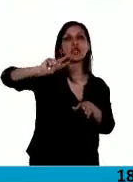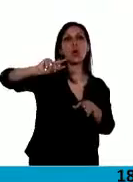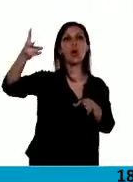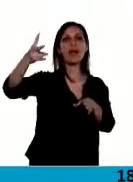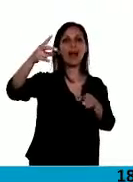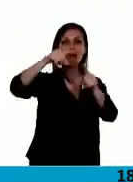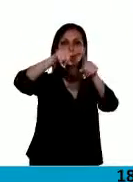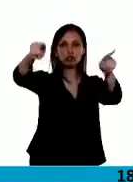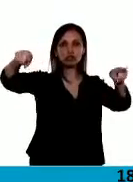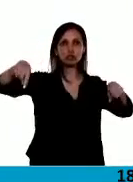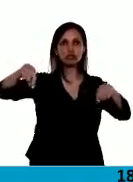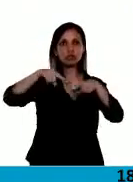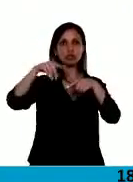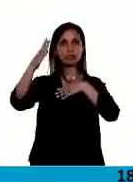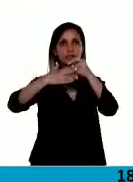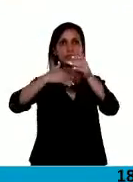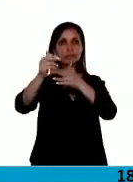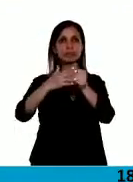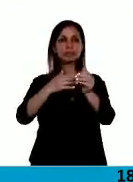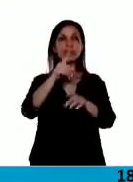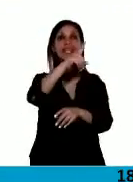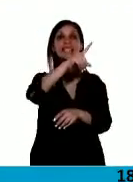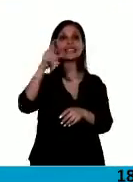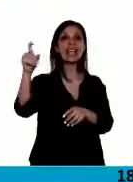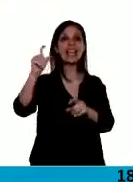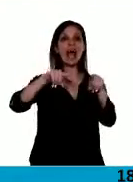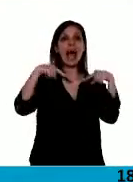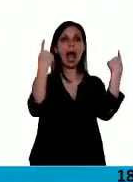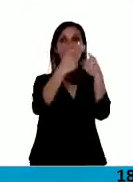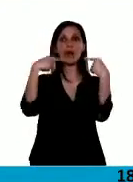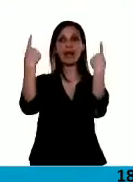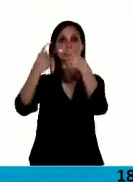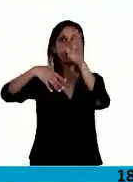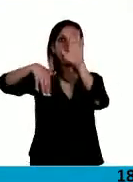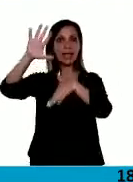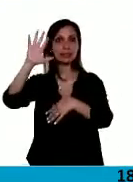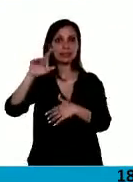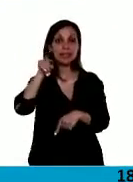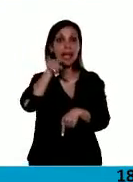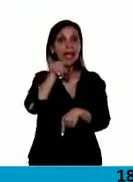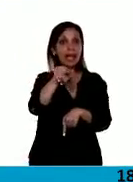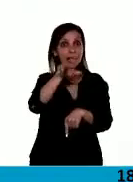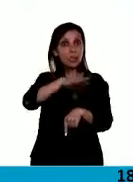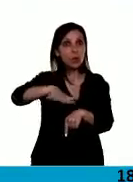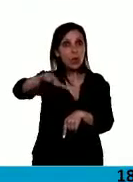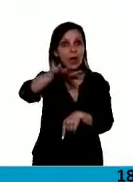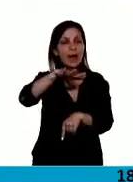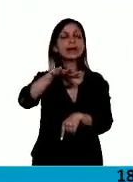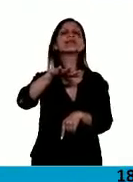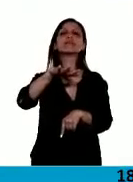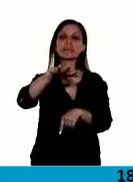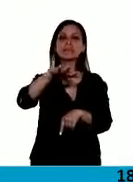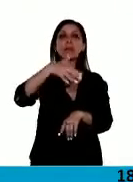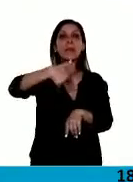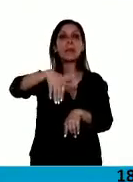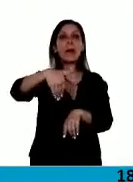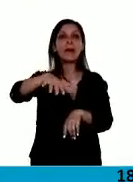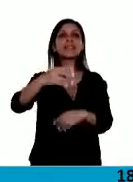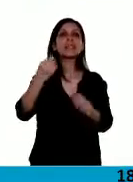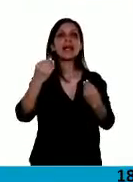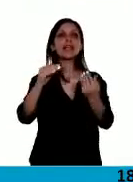Ese edificio tiene más de 100 aulas. Ese edificio va a ser la salida